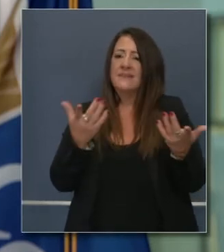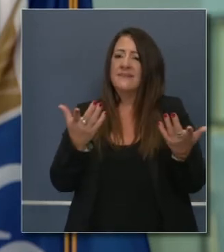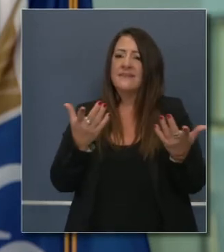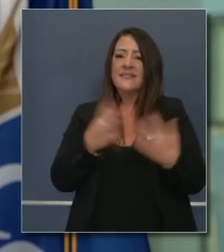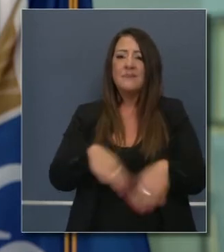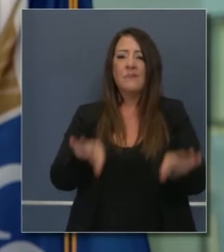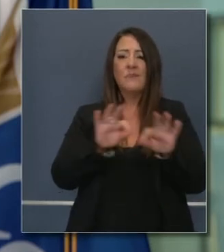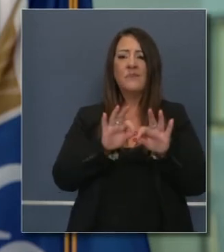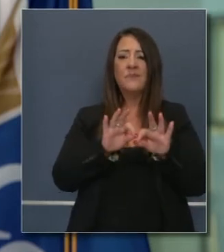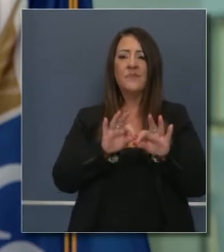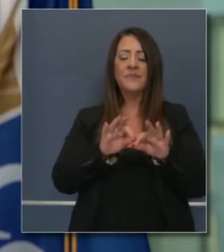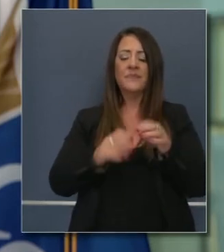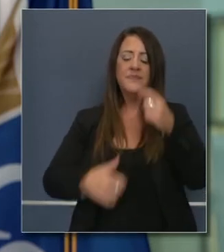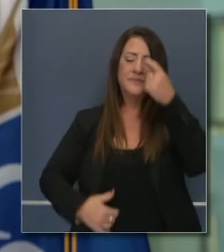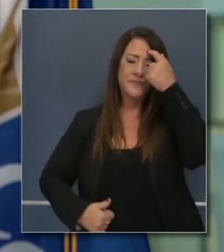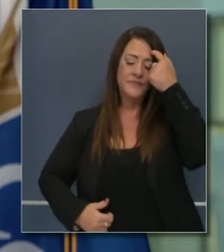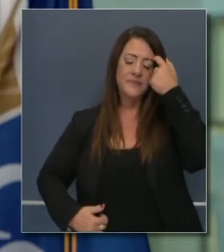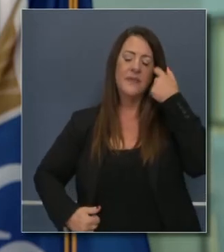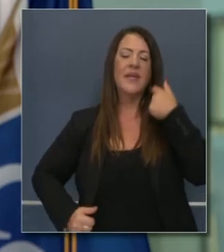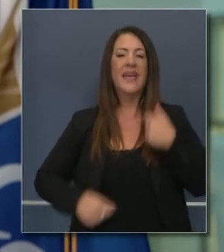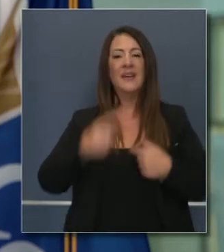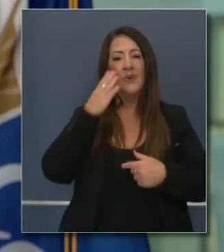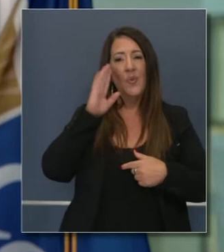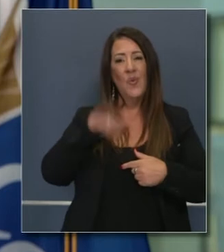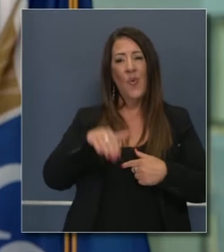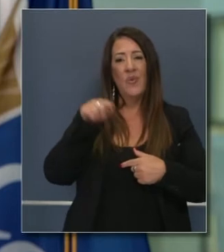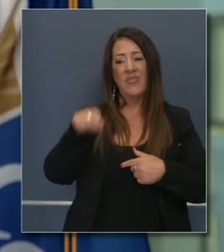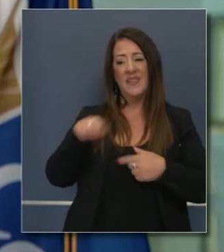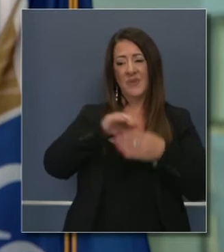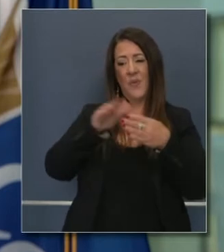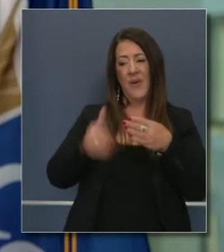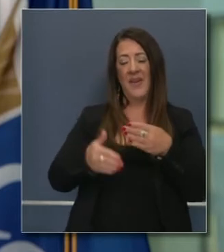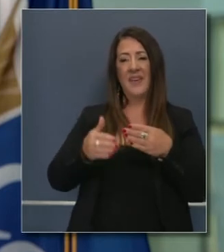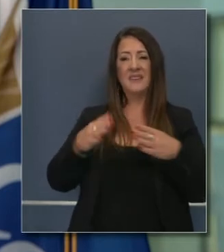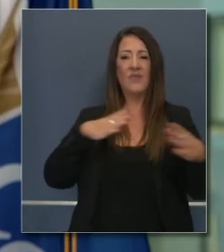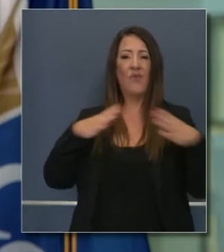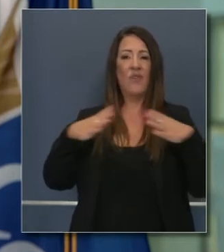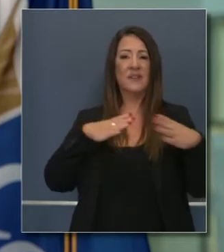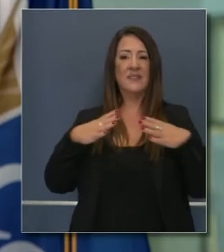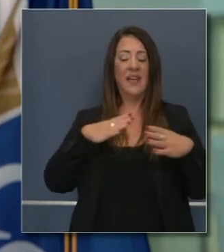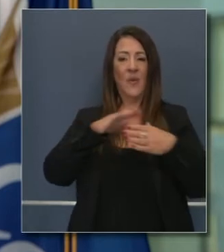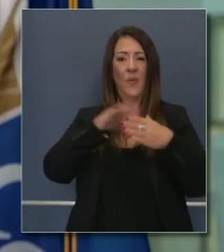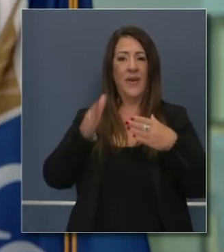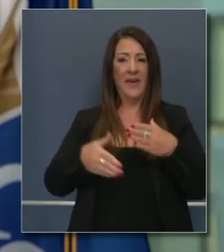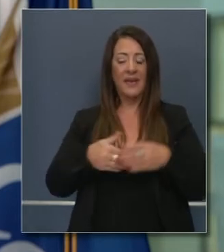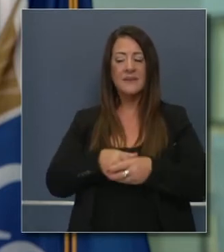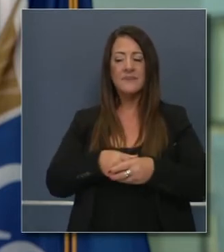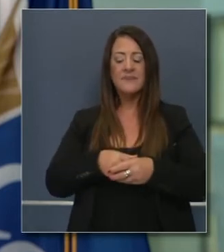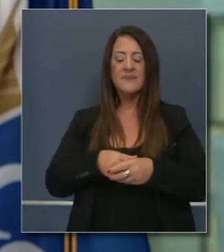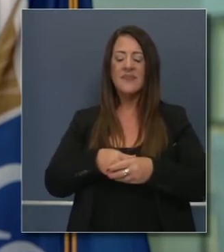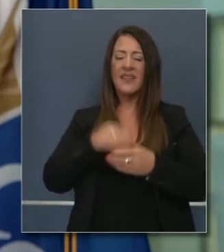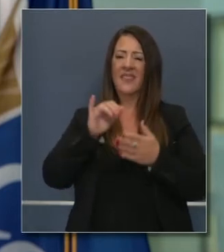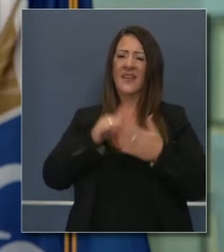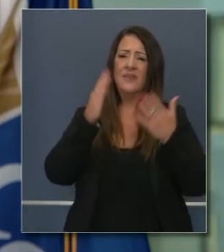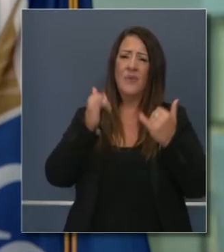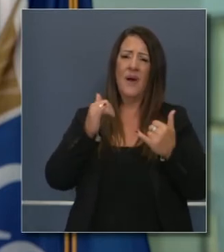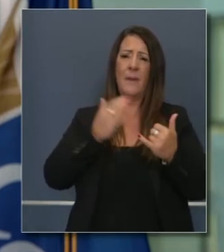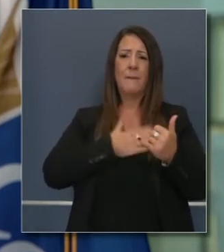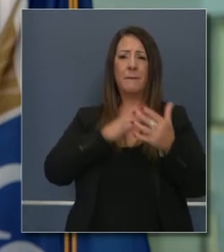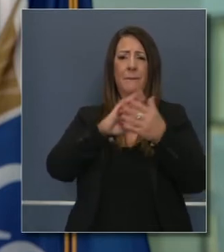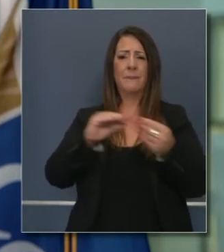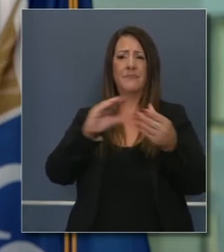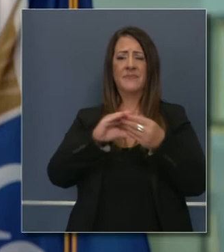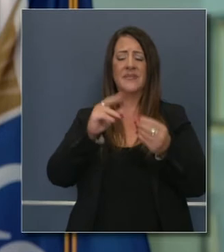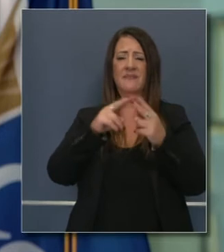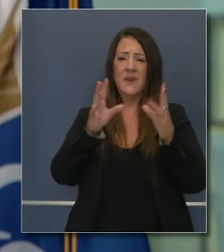vez, pero permítanme hacerlo anticipando este fin de semana de tres días. En este fin de semana será